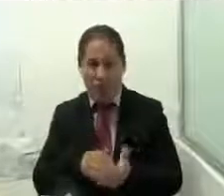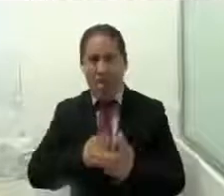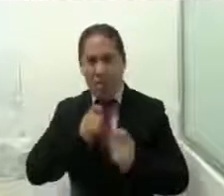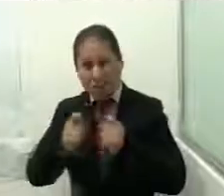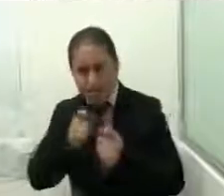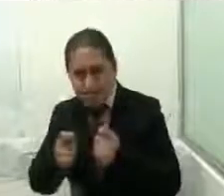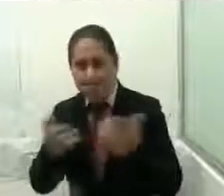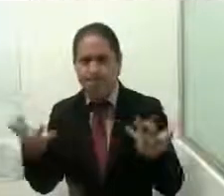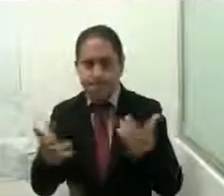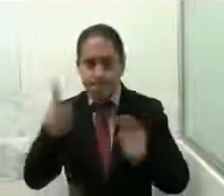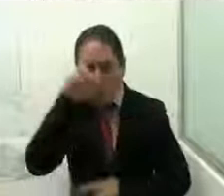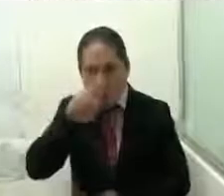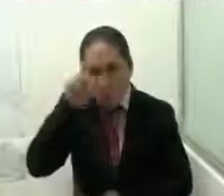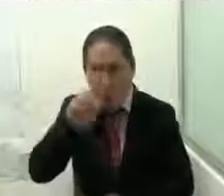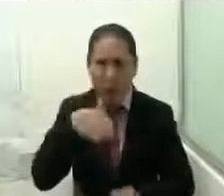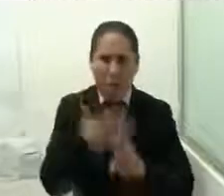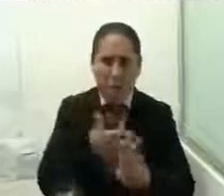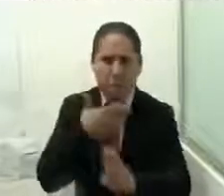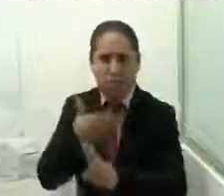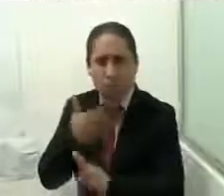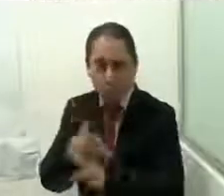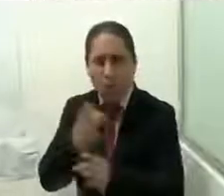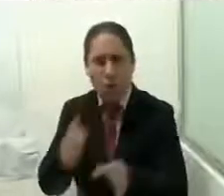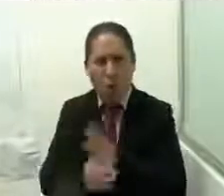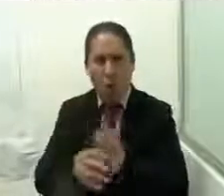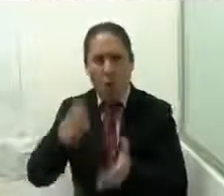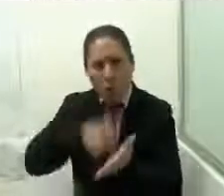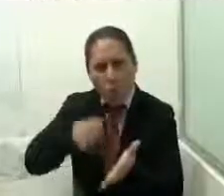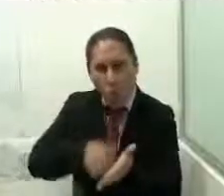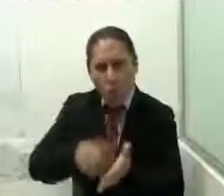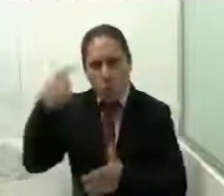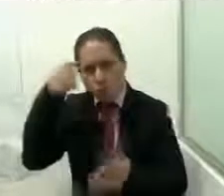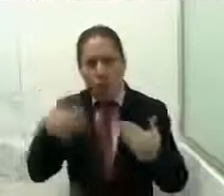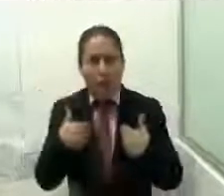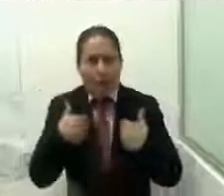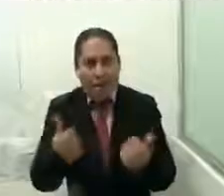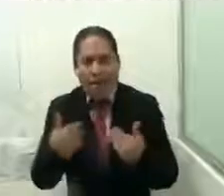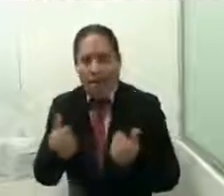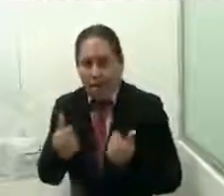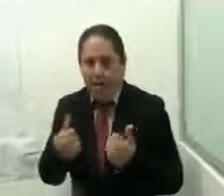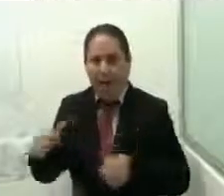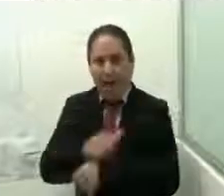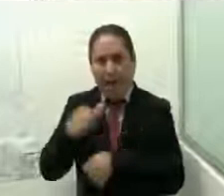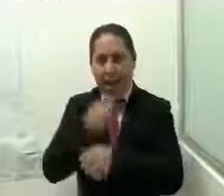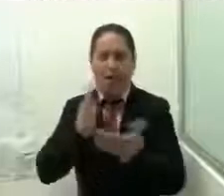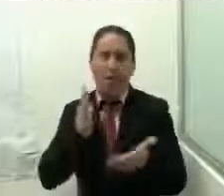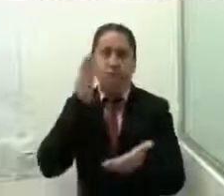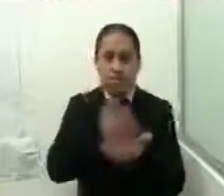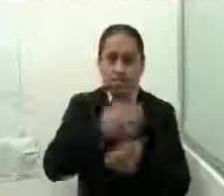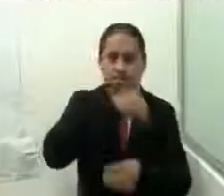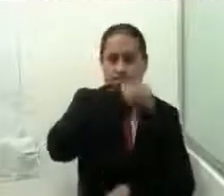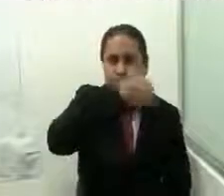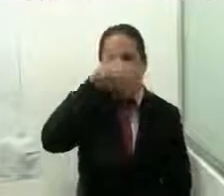beneficiando a mujeres en situación de violencia por medio de las unidades fijas, de la unidad móvil y de la ventanilla especializada que opera en el Centro de